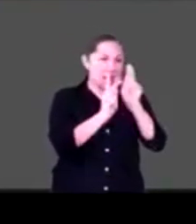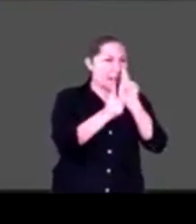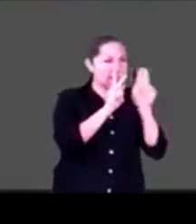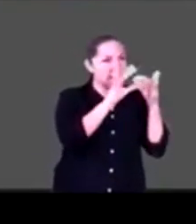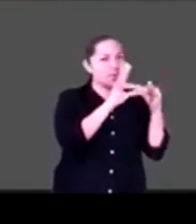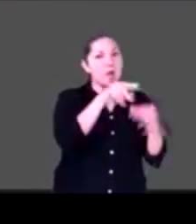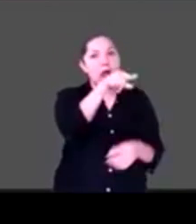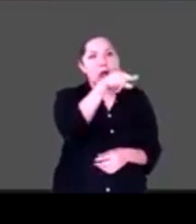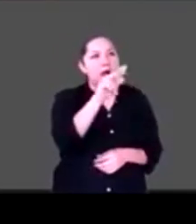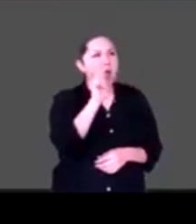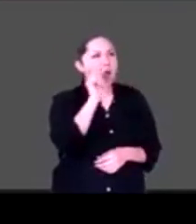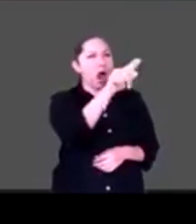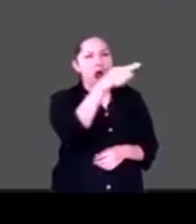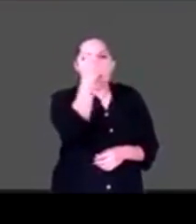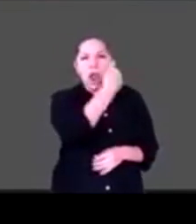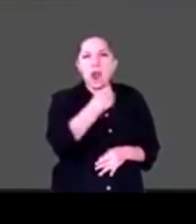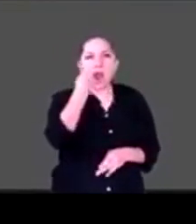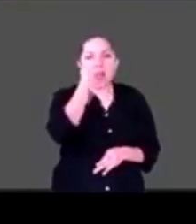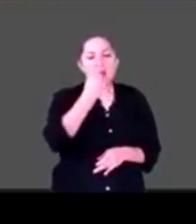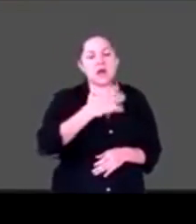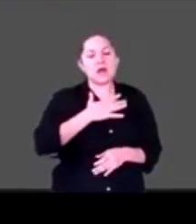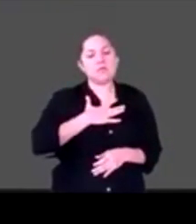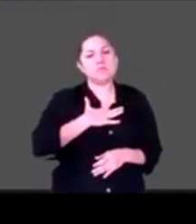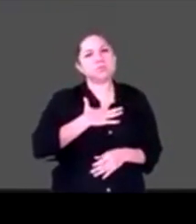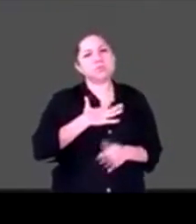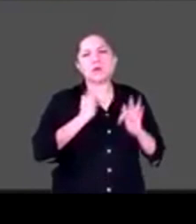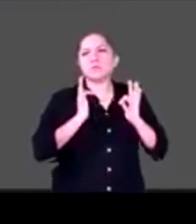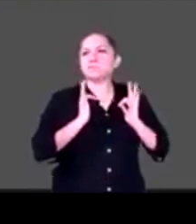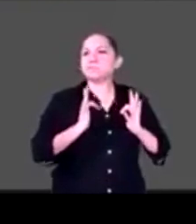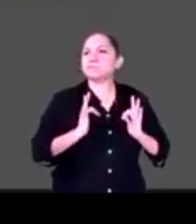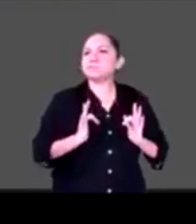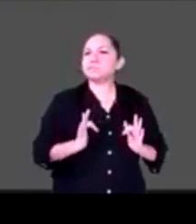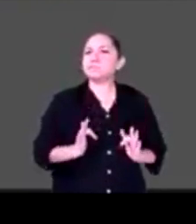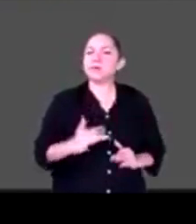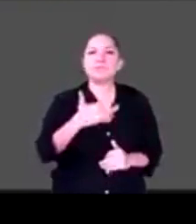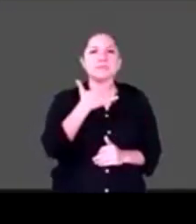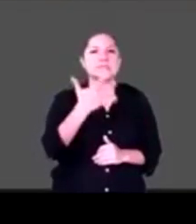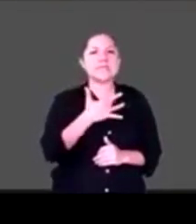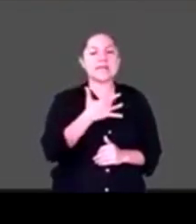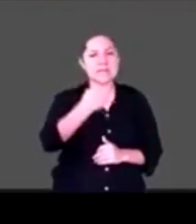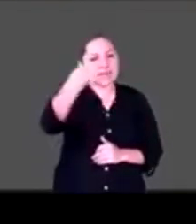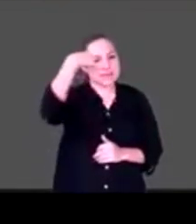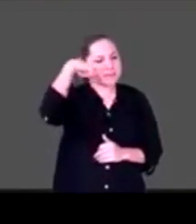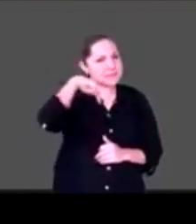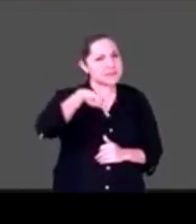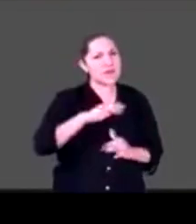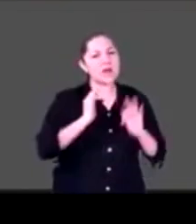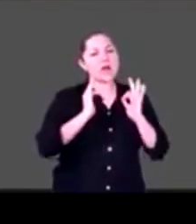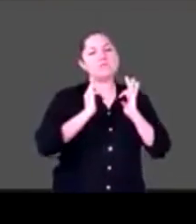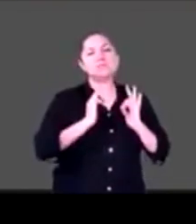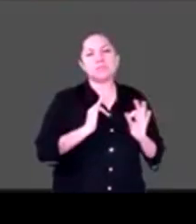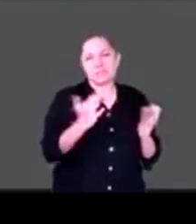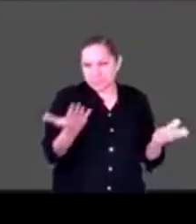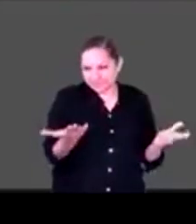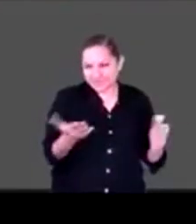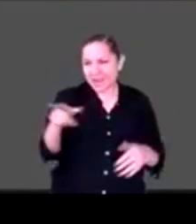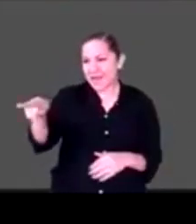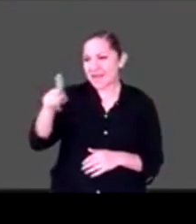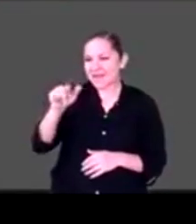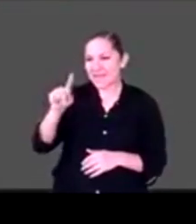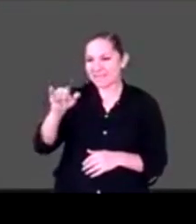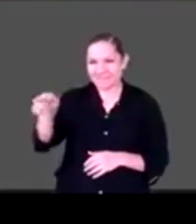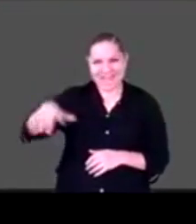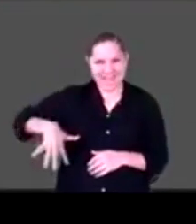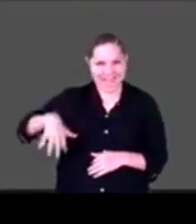paz. Entonces creo que un poco lo que decía Katia, de repente hay cosas que suenan muy complicadas y lo son,